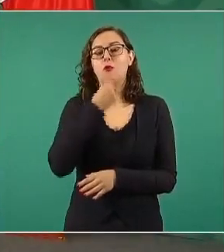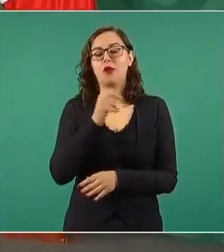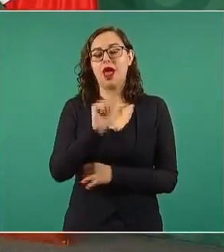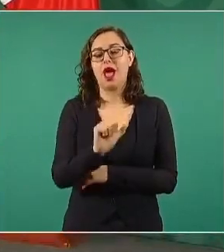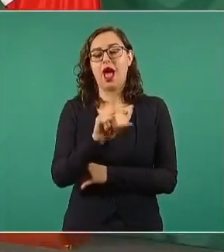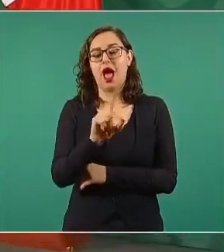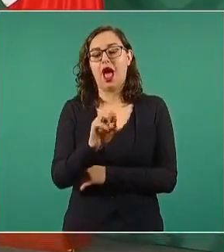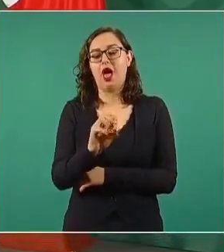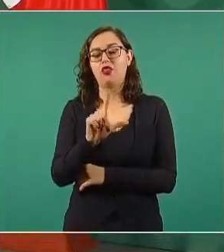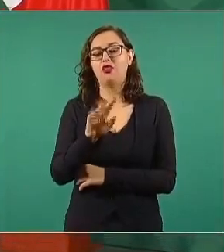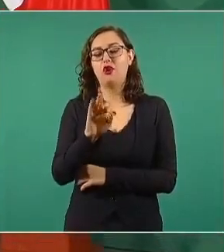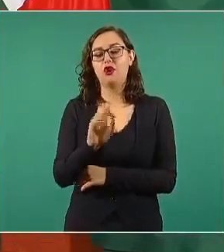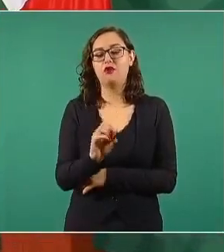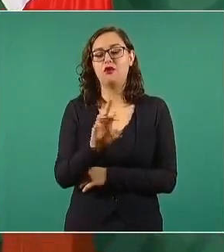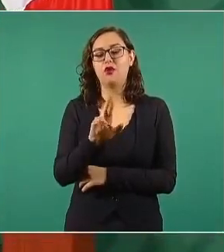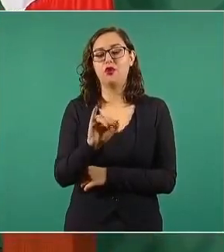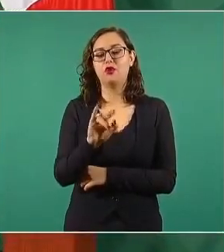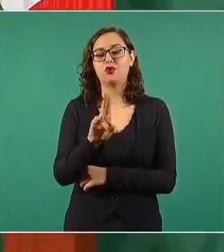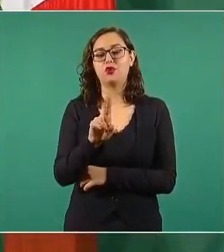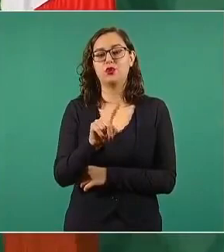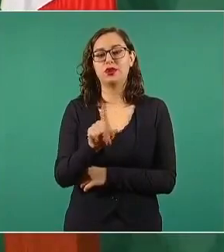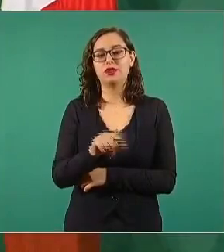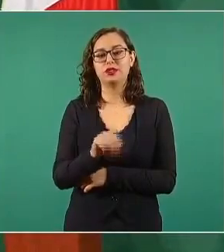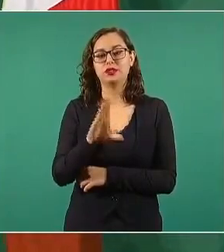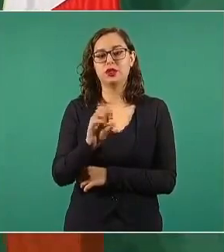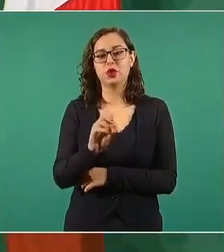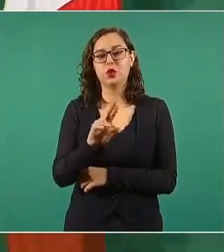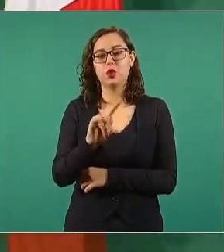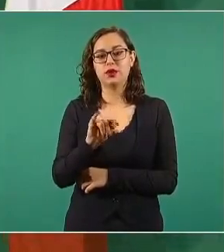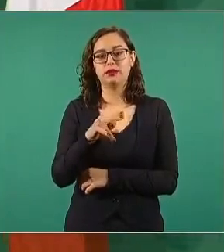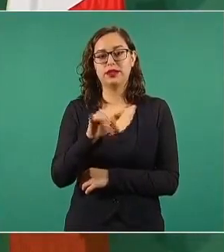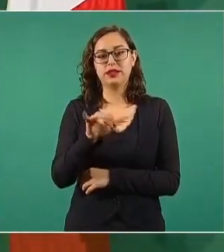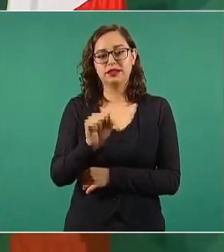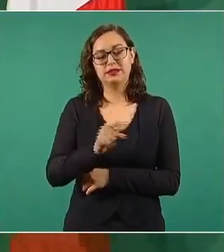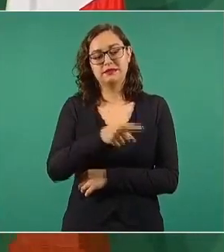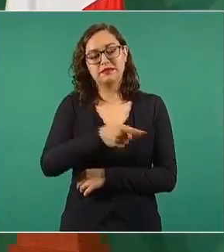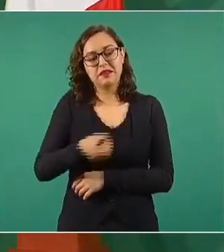que fue un buen presidente, le decían el viejito